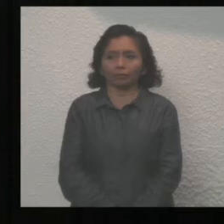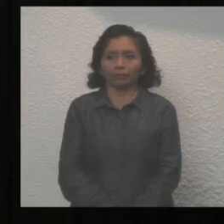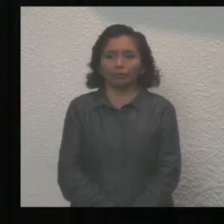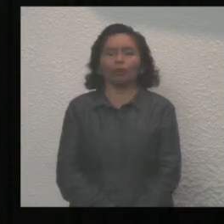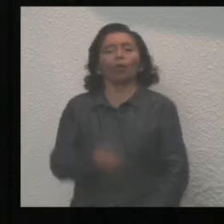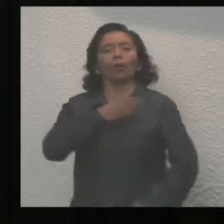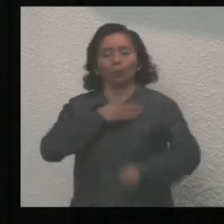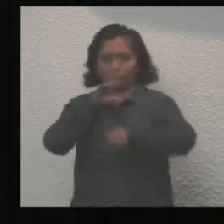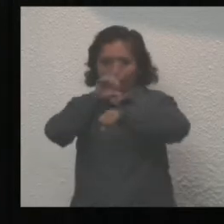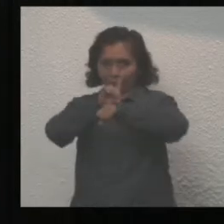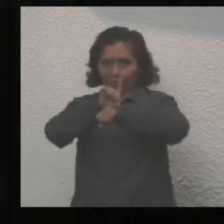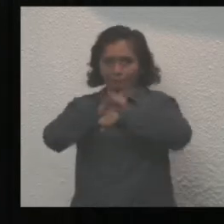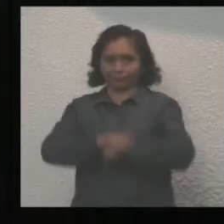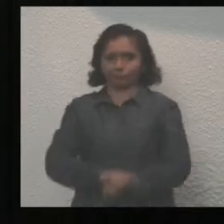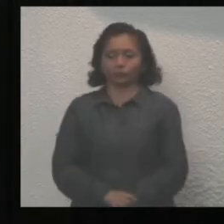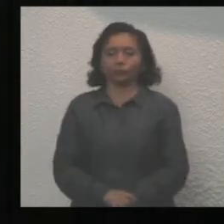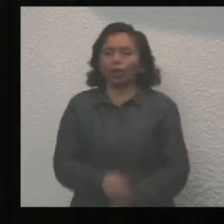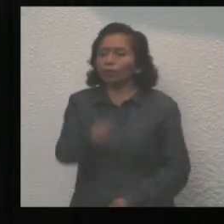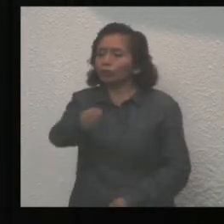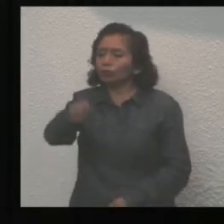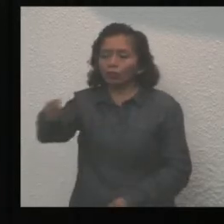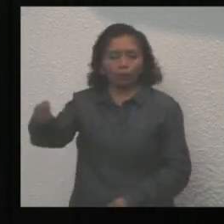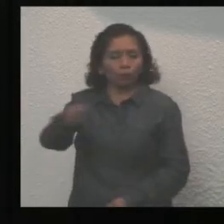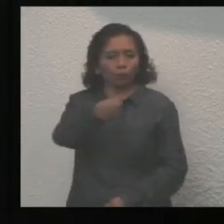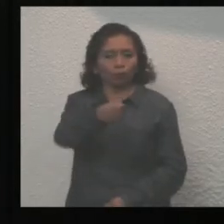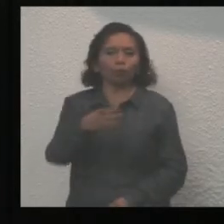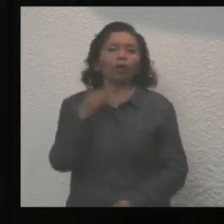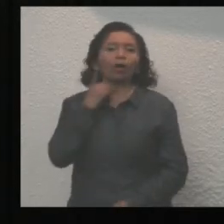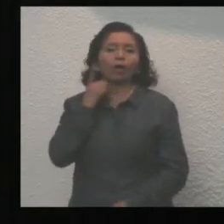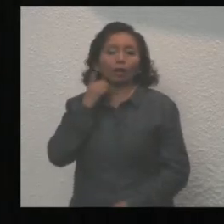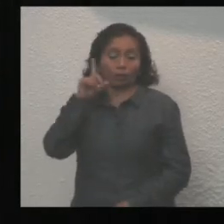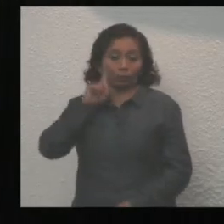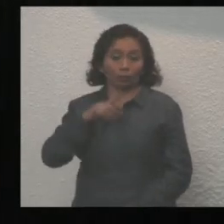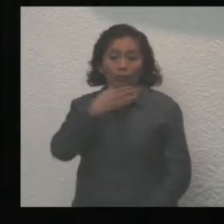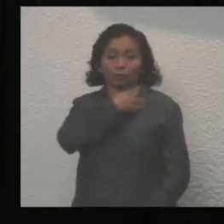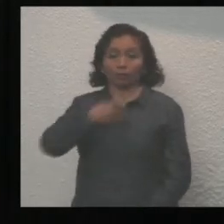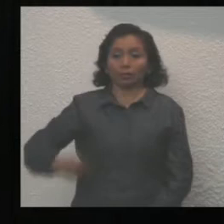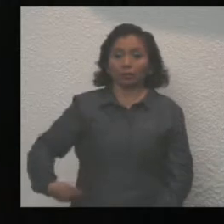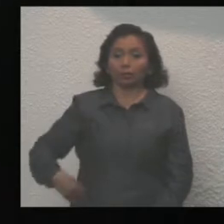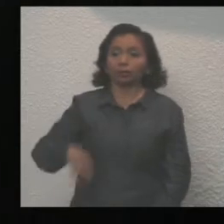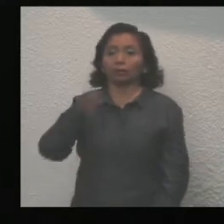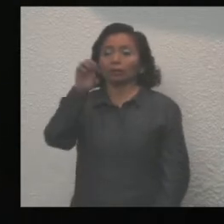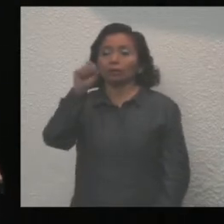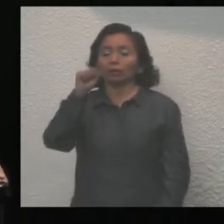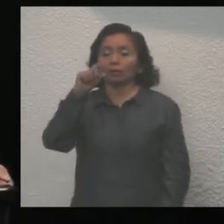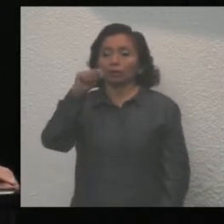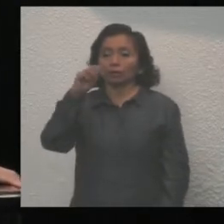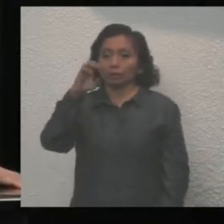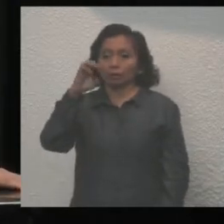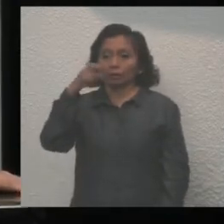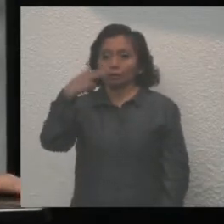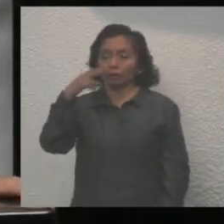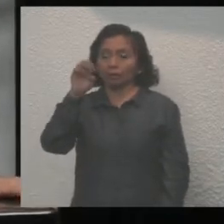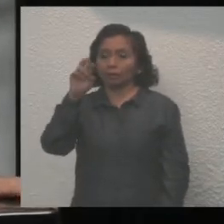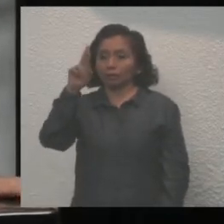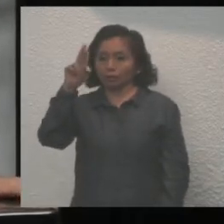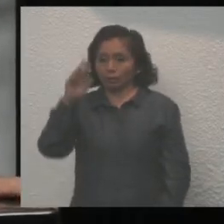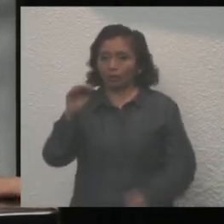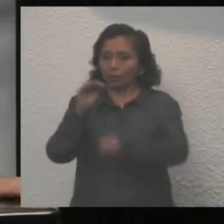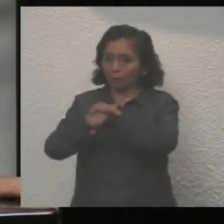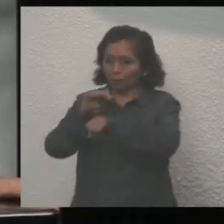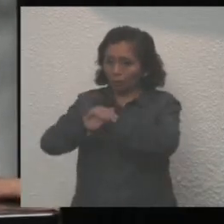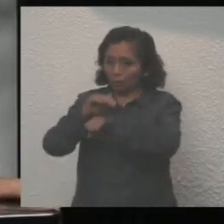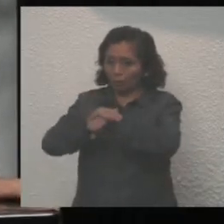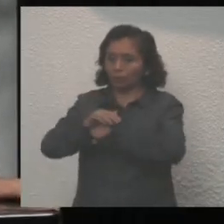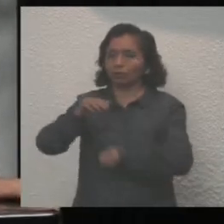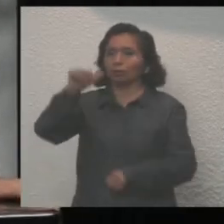Muy buenos días, saludo a la diputada presidenta Uterpe Alísez Gutiérrez Balazsiz, a mi amigo, al magistrado